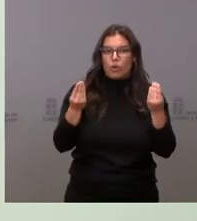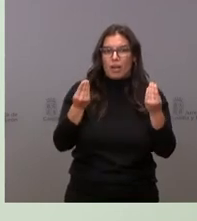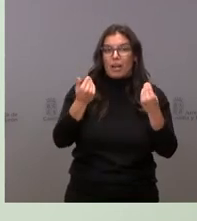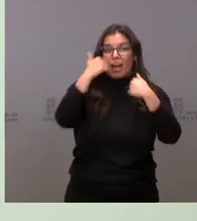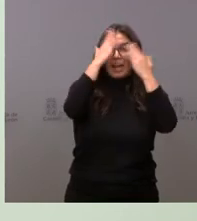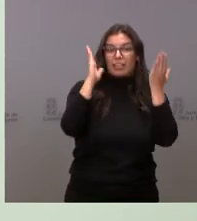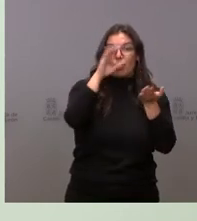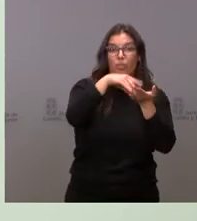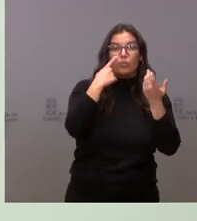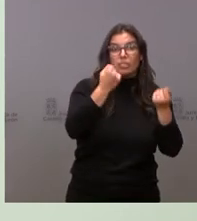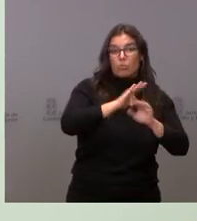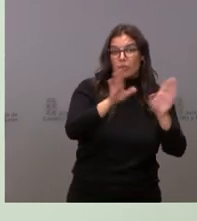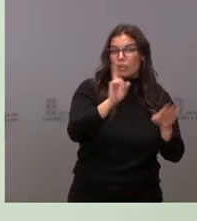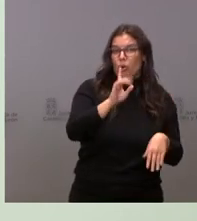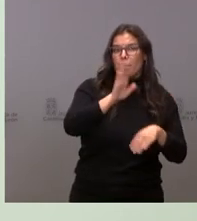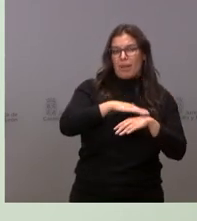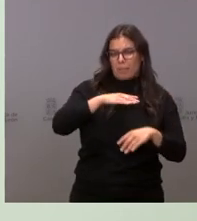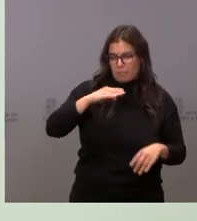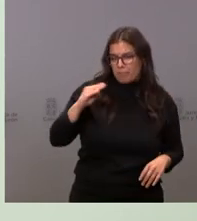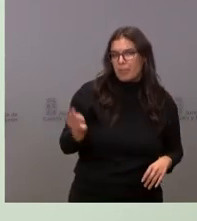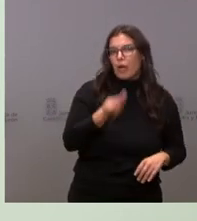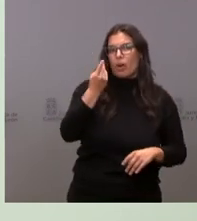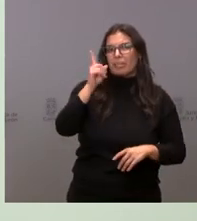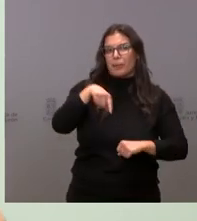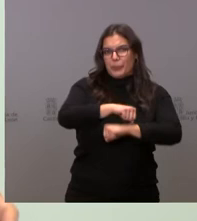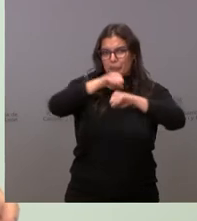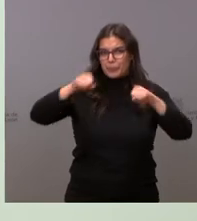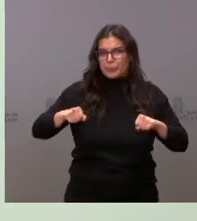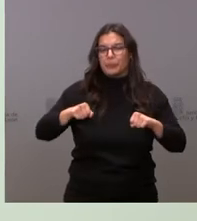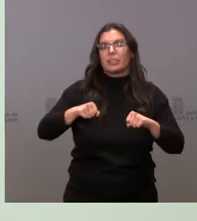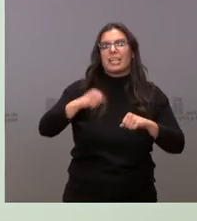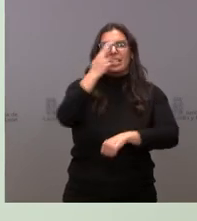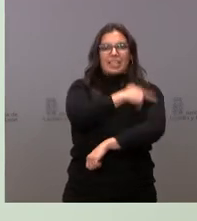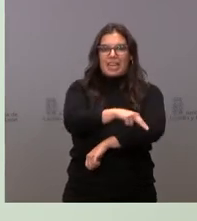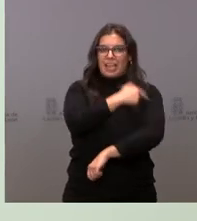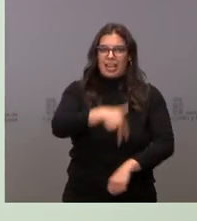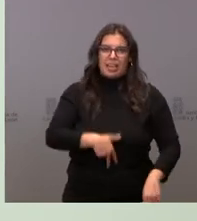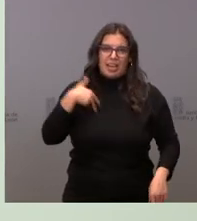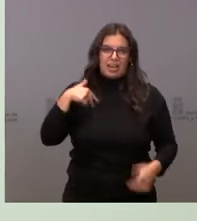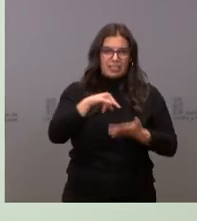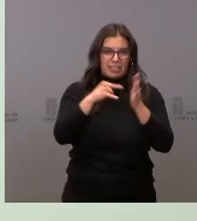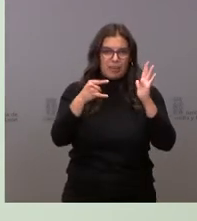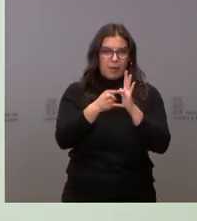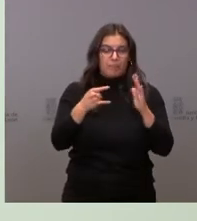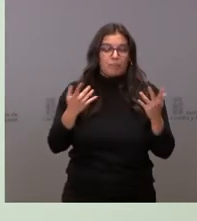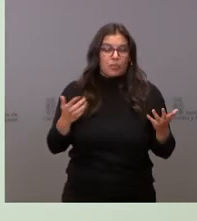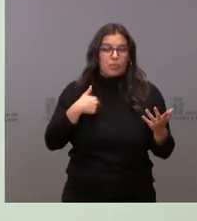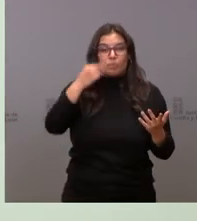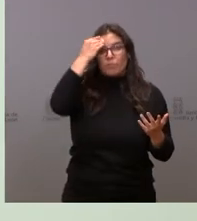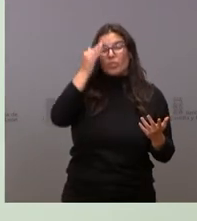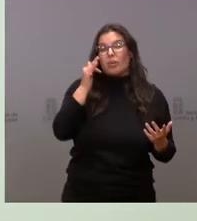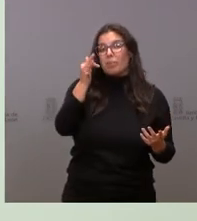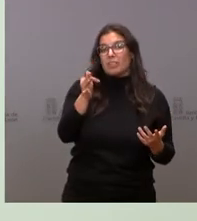la atención primaria sino mejorar y reforzar toda la sanidad en su conjunto. Yo creo que además